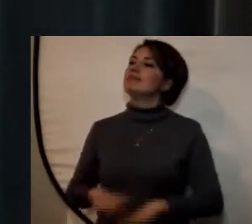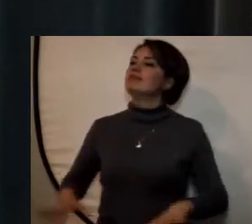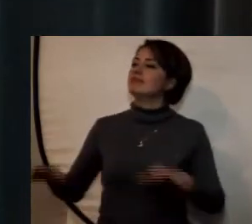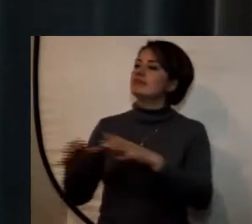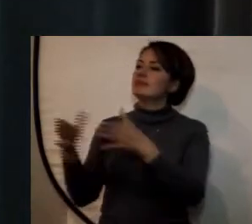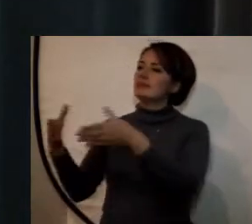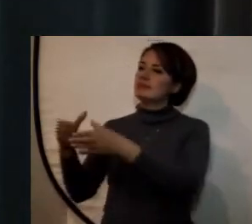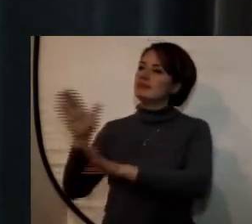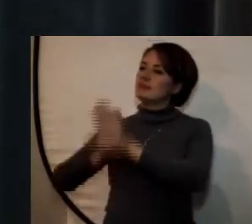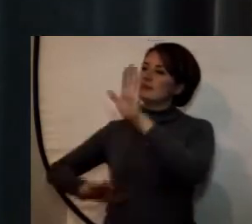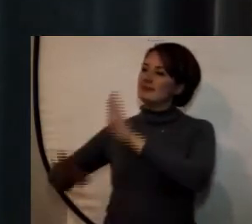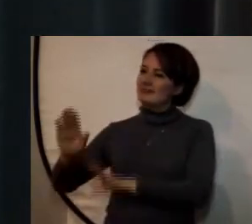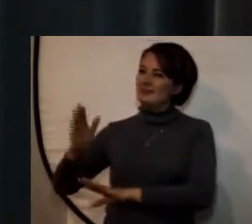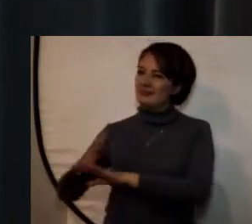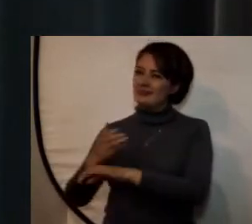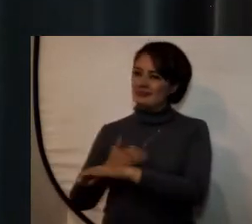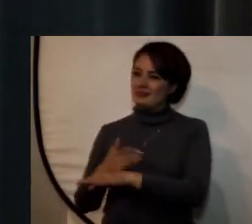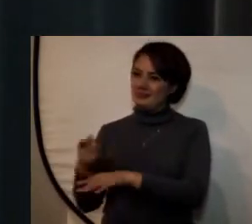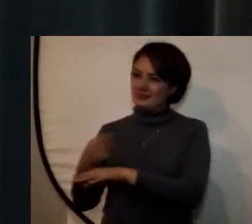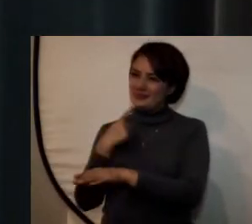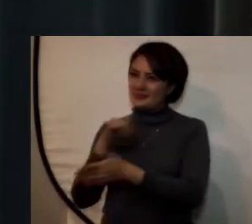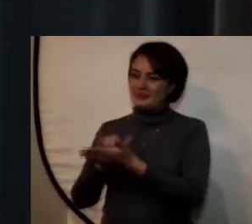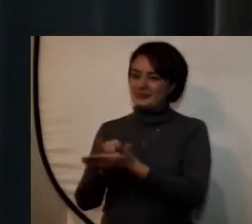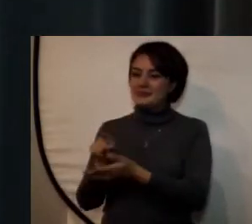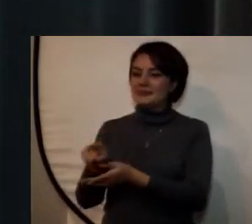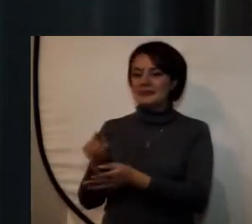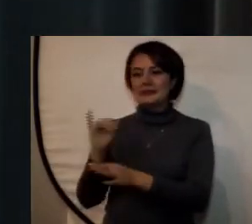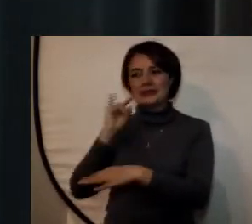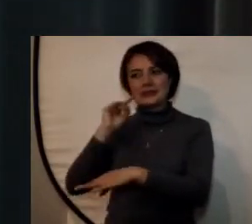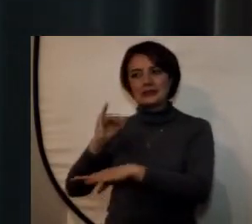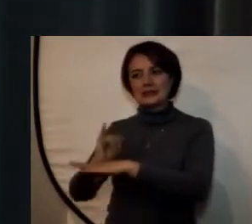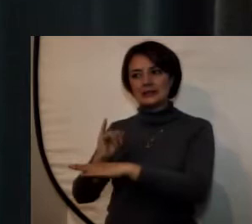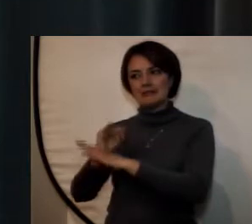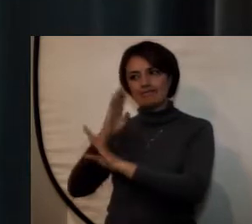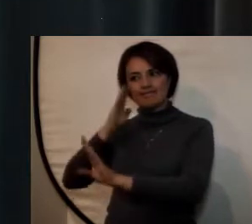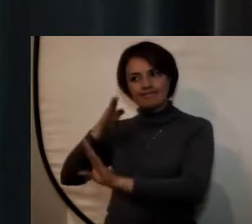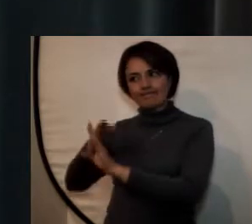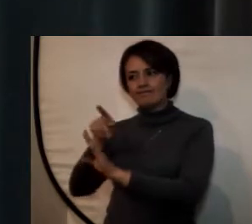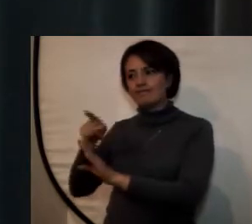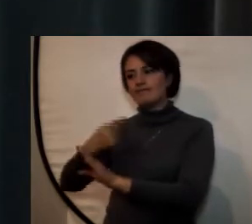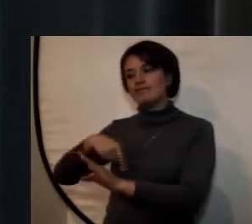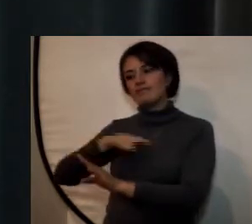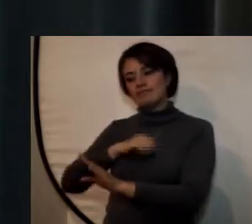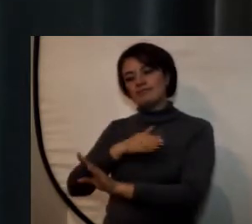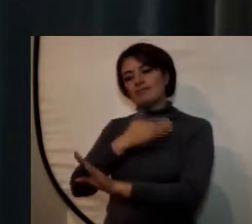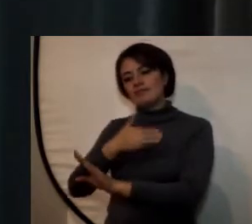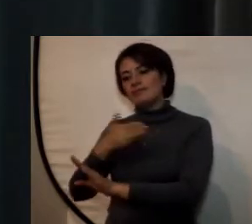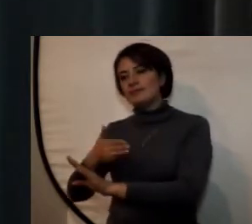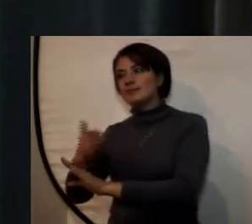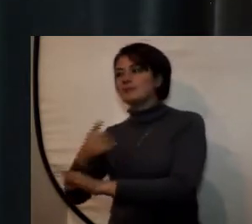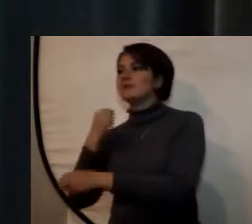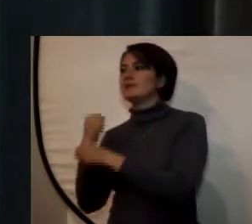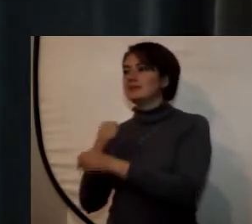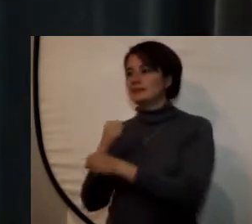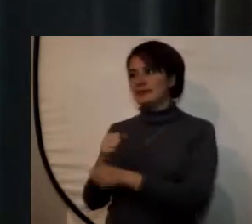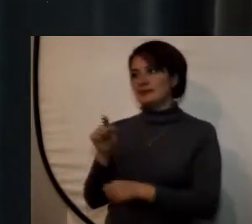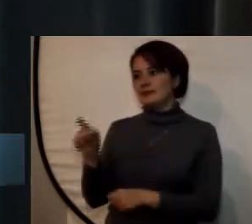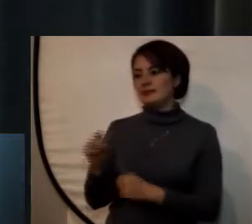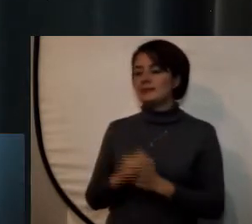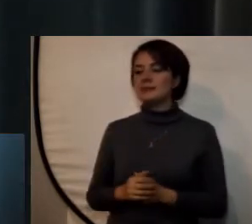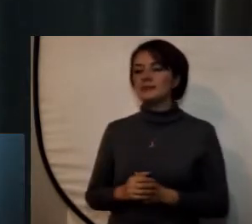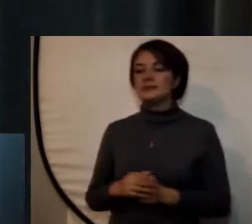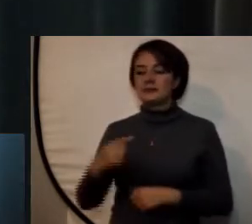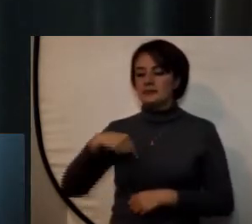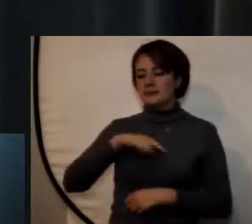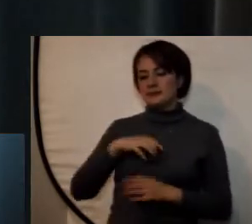defensa la cual es importante es un objetivo institucional que hemos venido desarrollando a través del tiempo la